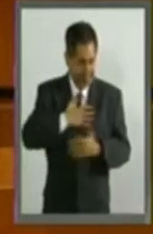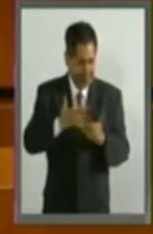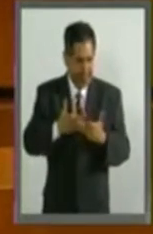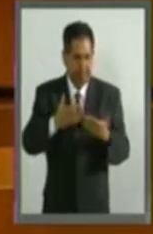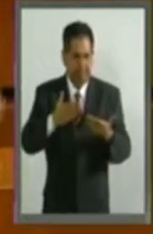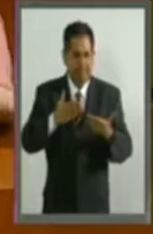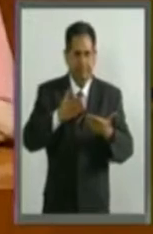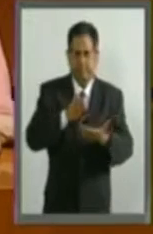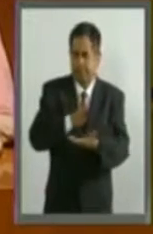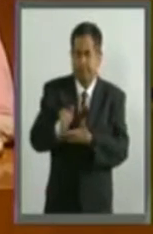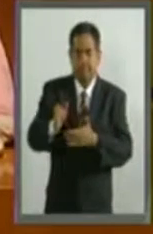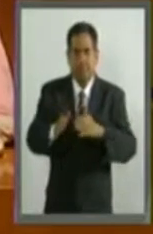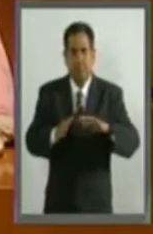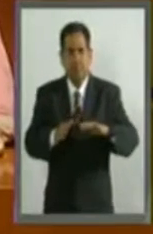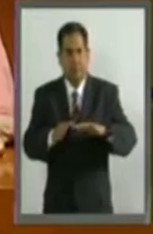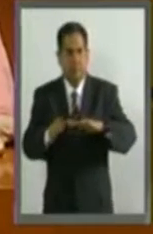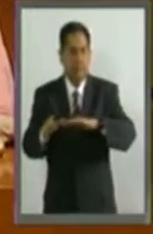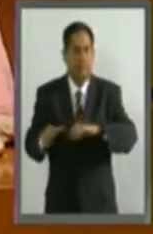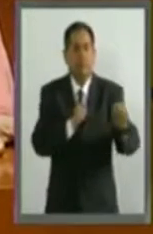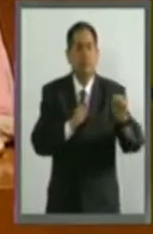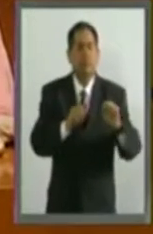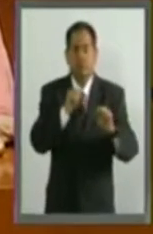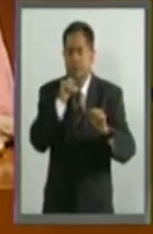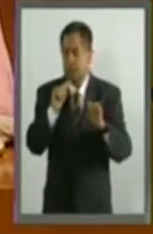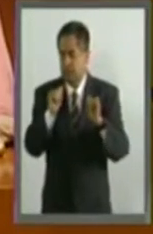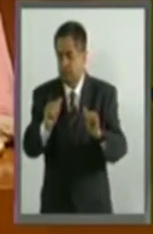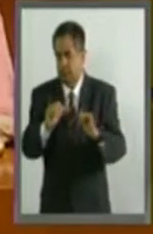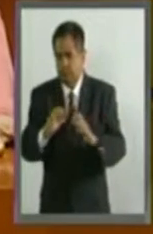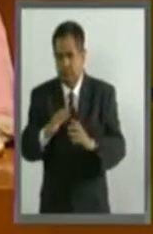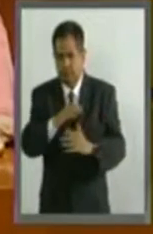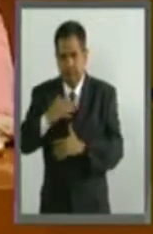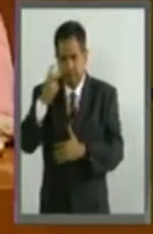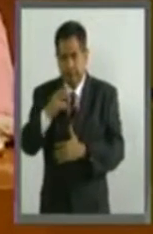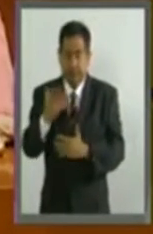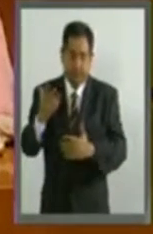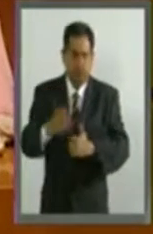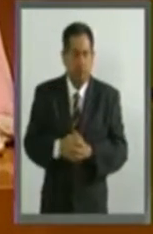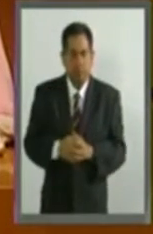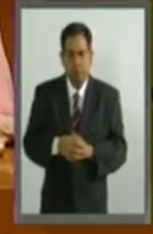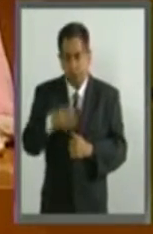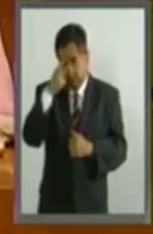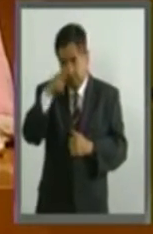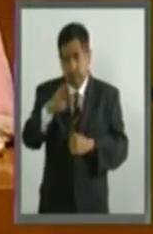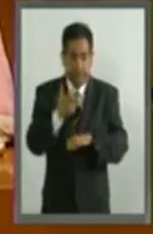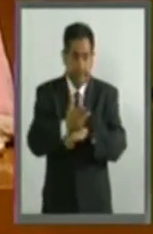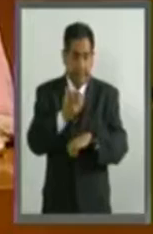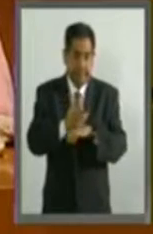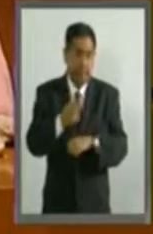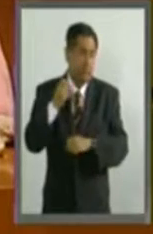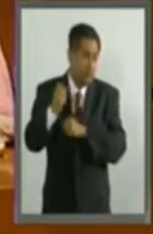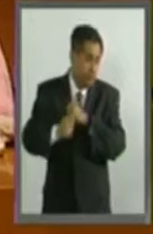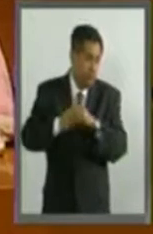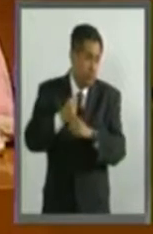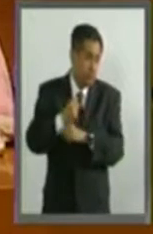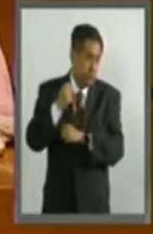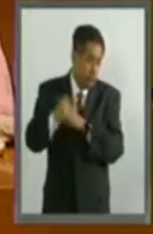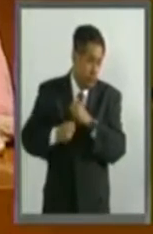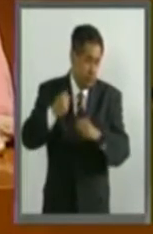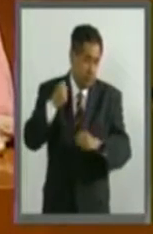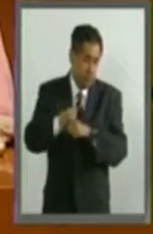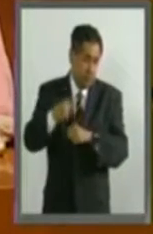que por fortuna no lograron el cometido. México y Estados Unidos han tenido, a lo largo de su historia